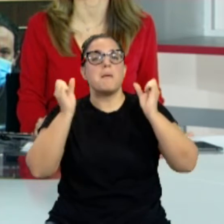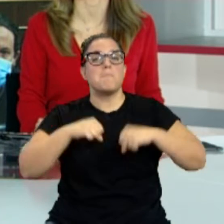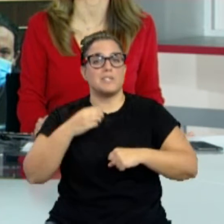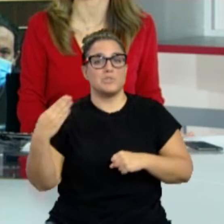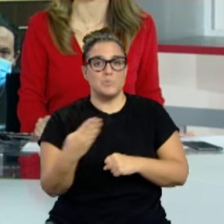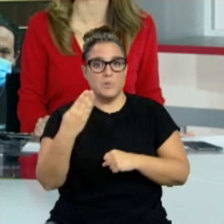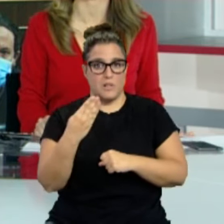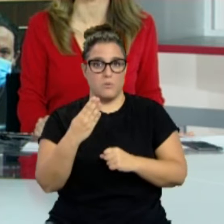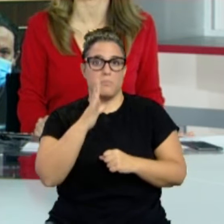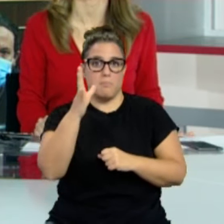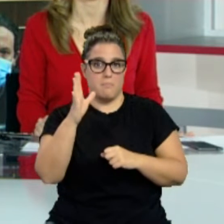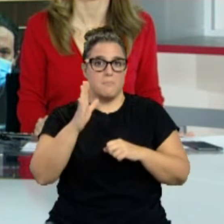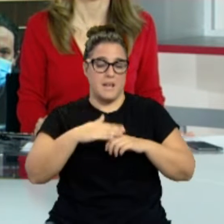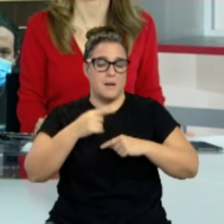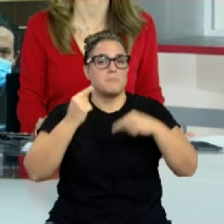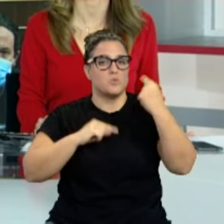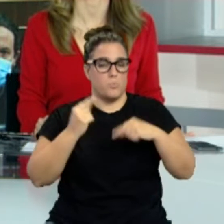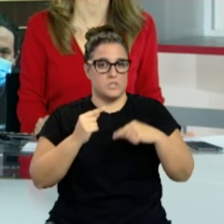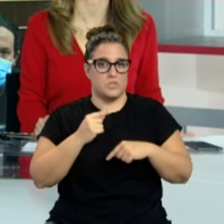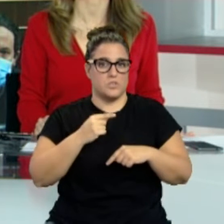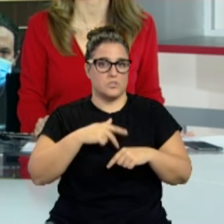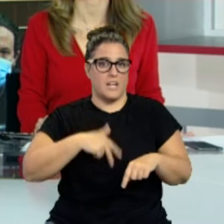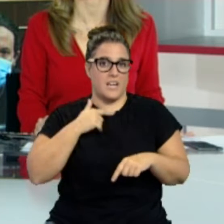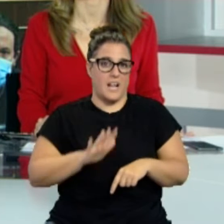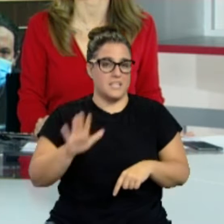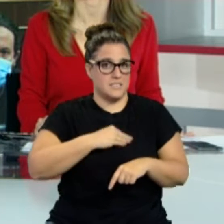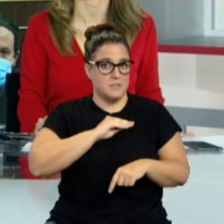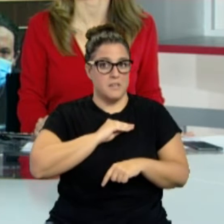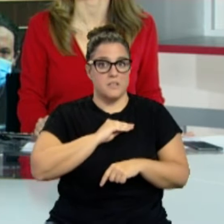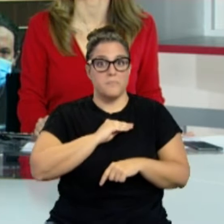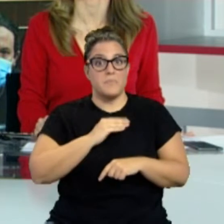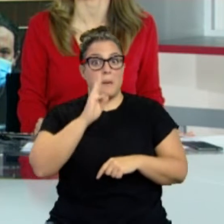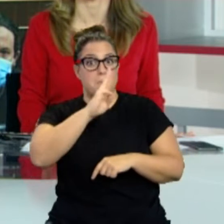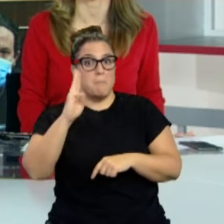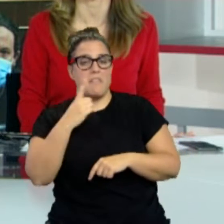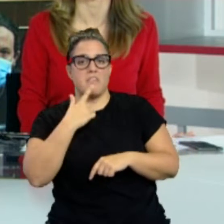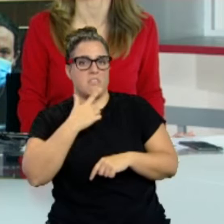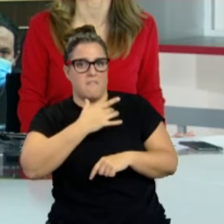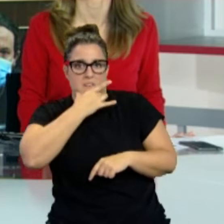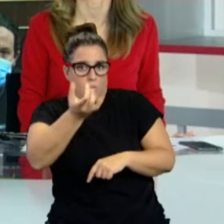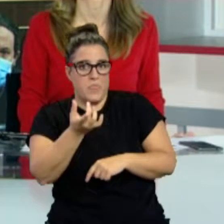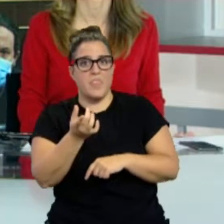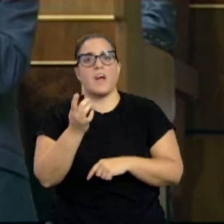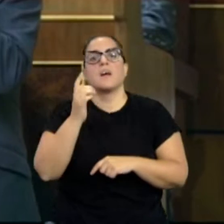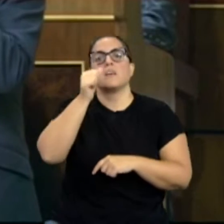los presupuestos generales del Estado. Casado lo ha calificado de infamia y Sánchez les dice que todo lo basan en noticias falsas.